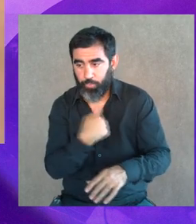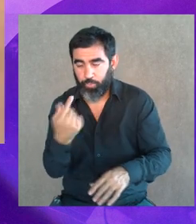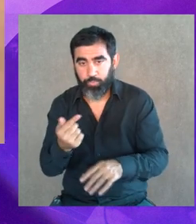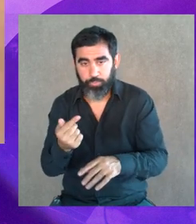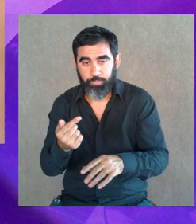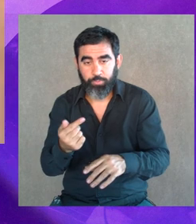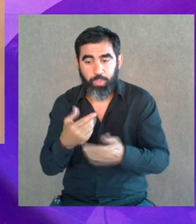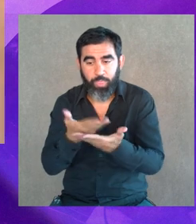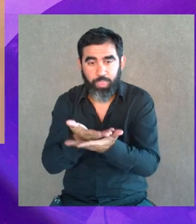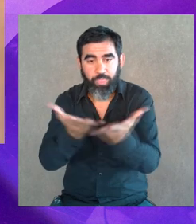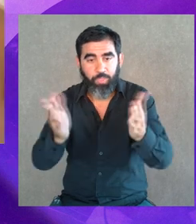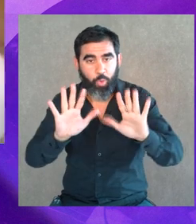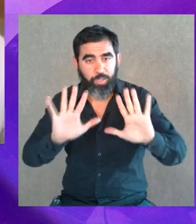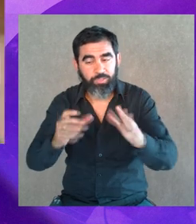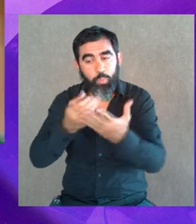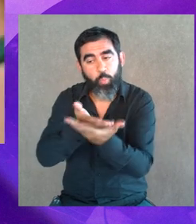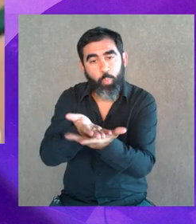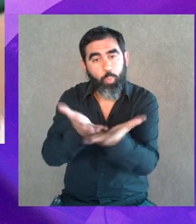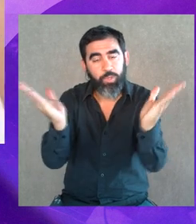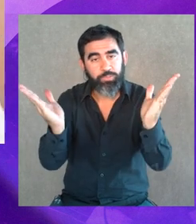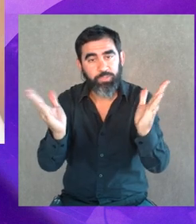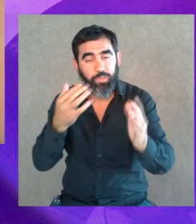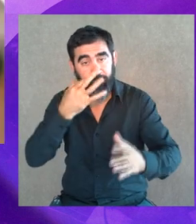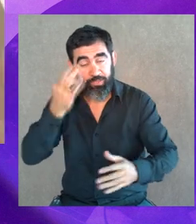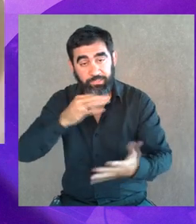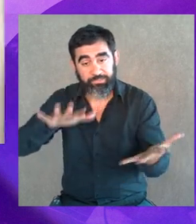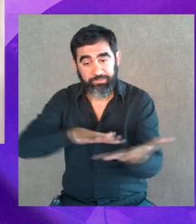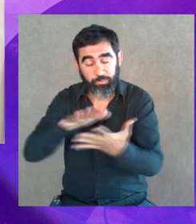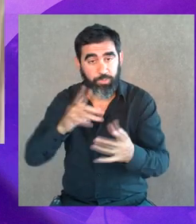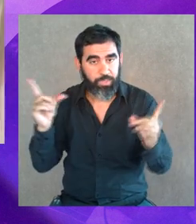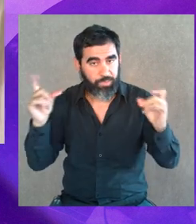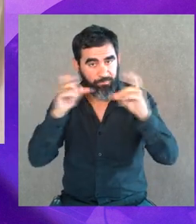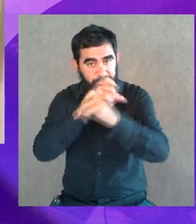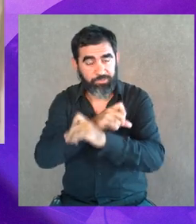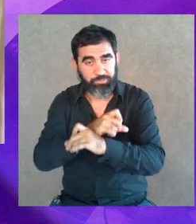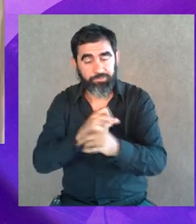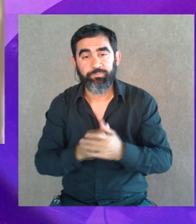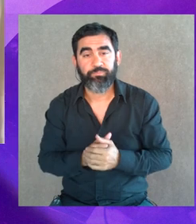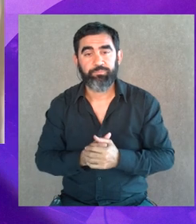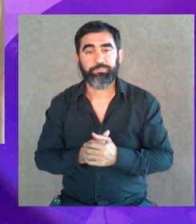de estar ofreciendo un espectáculo, mostrando una realidad tan cruda,